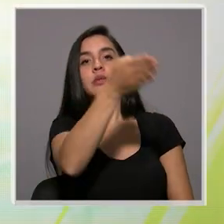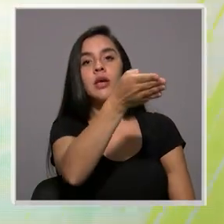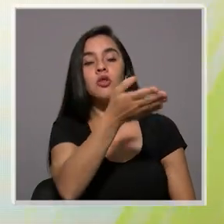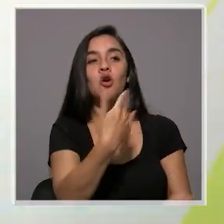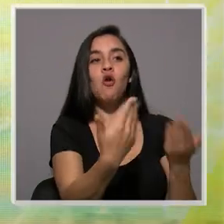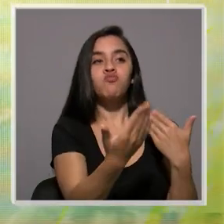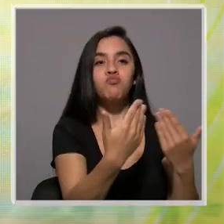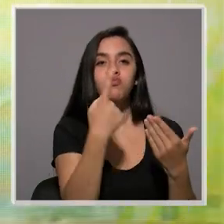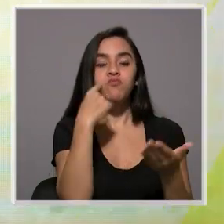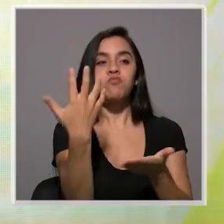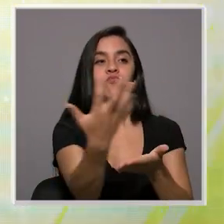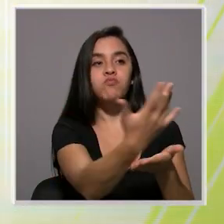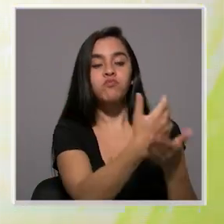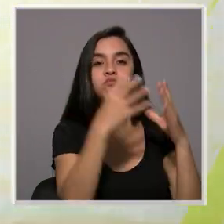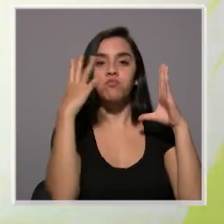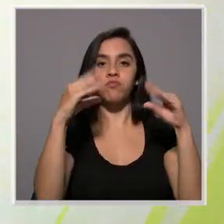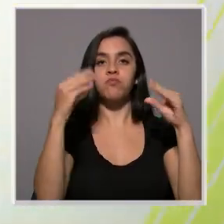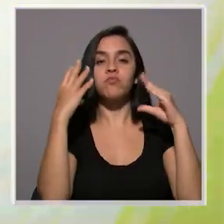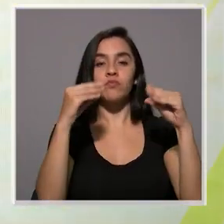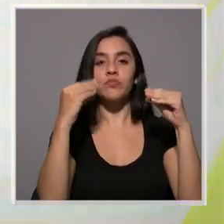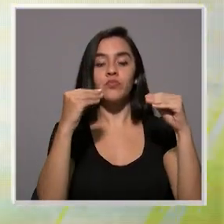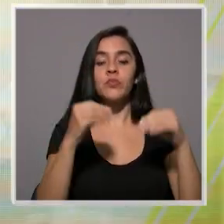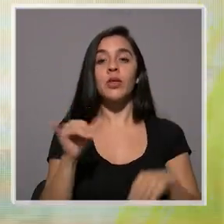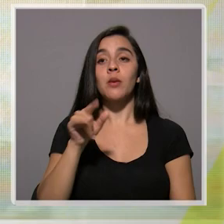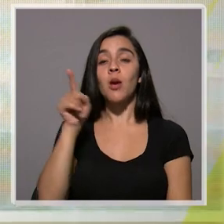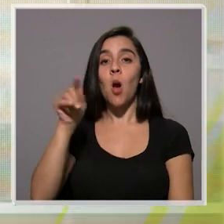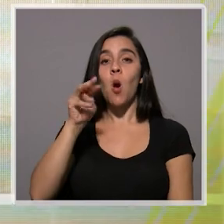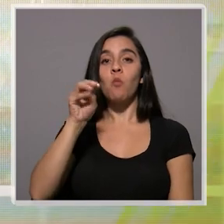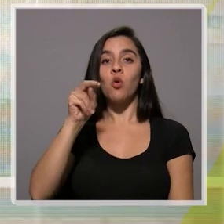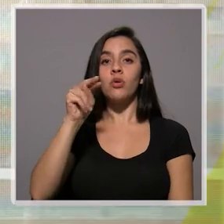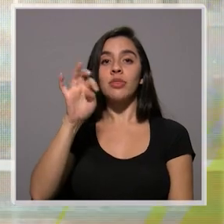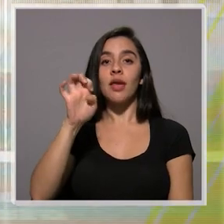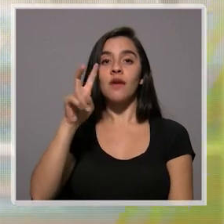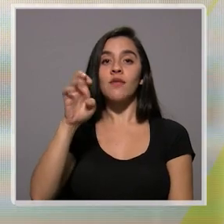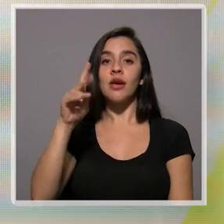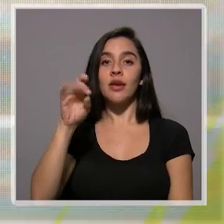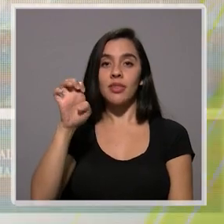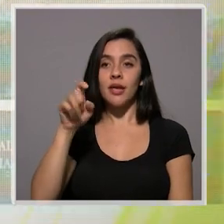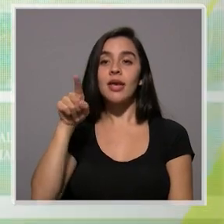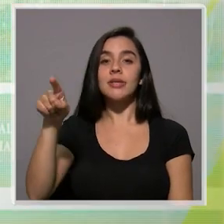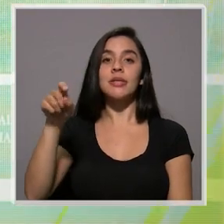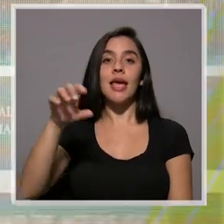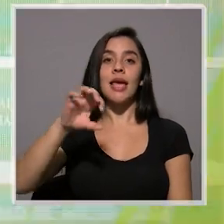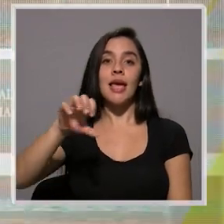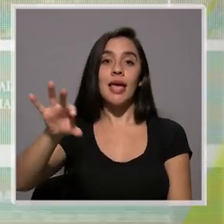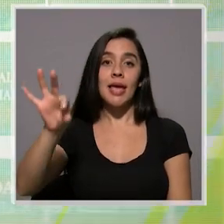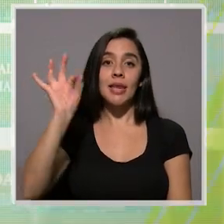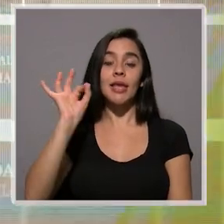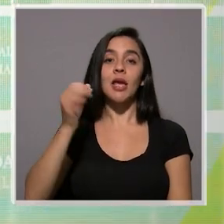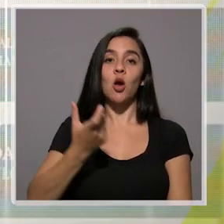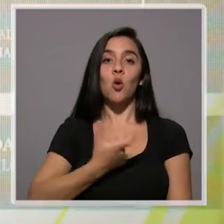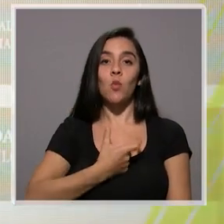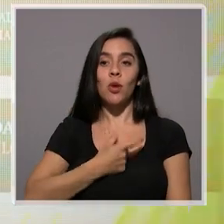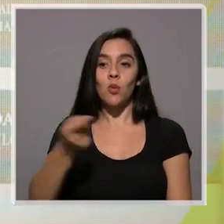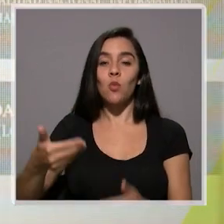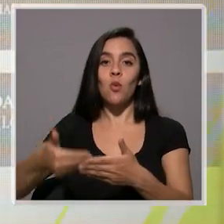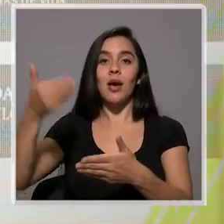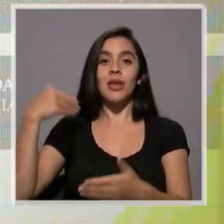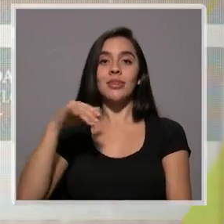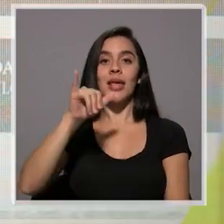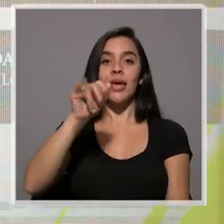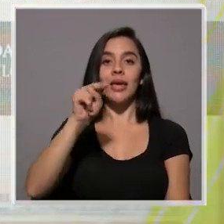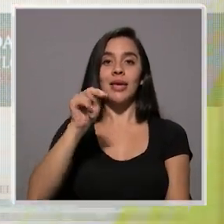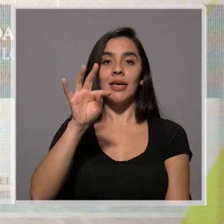tendríamos posibilidad de recapitular esa información. El caso de Monteverde se elige como alcalde quien había ejercido como